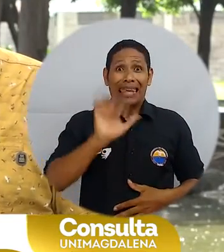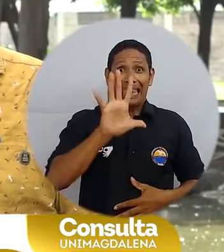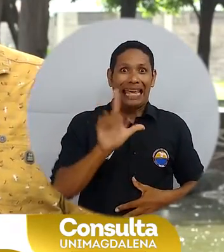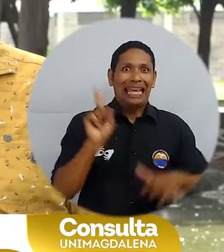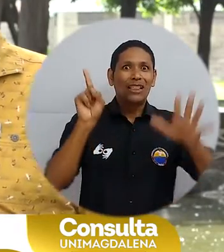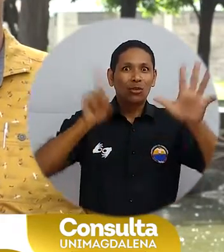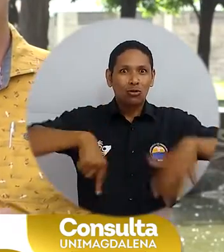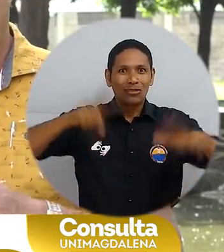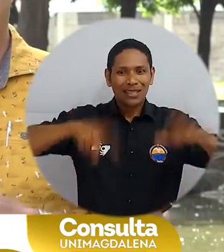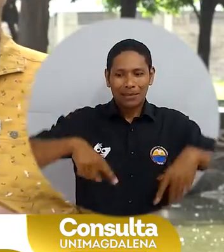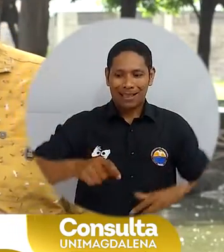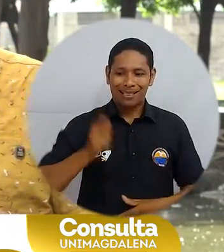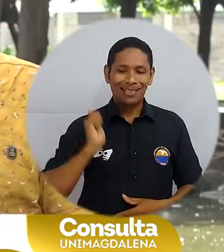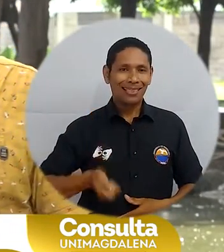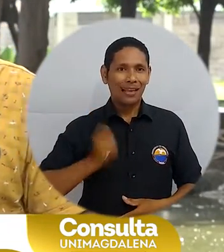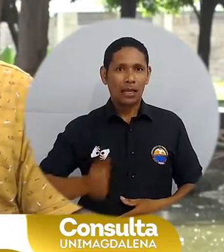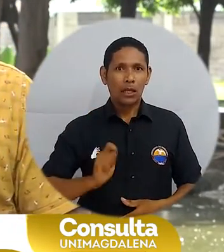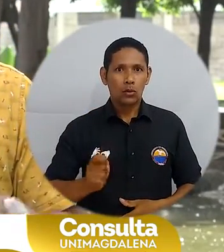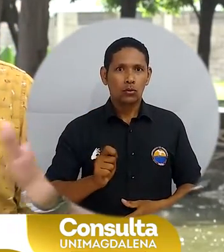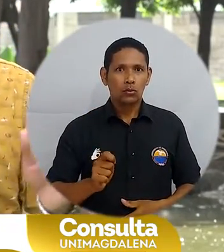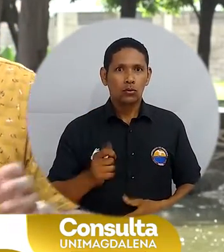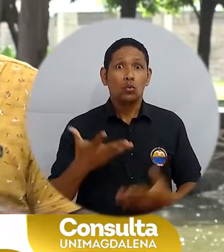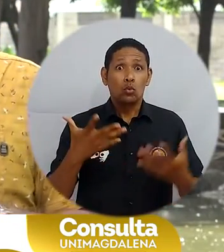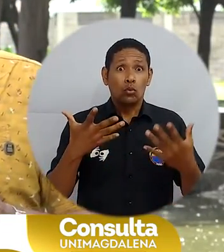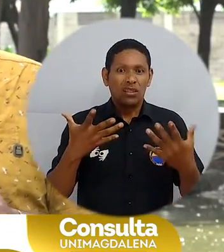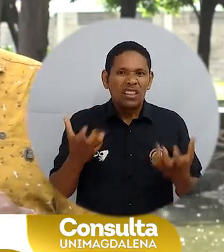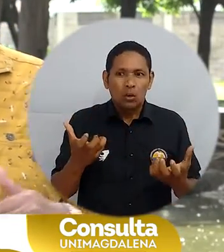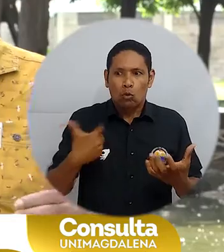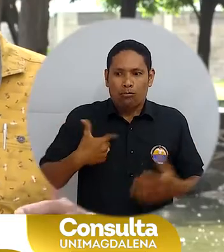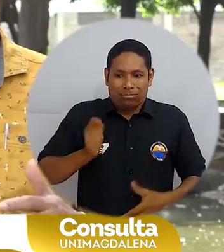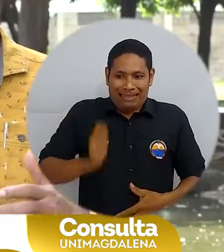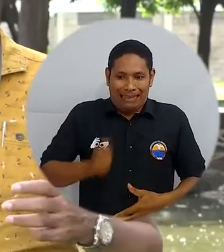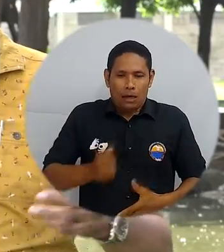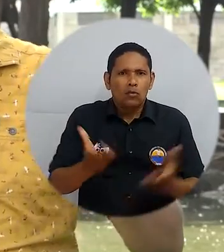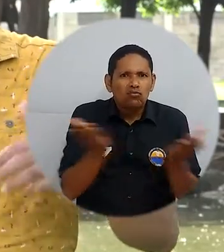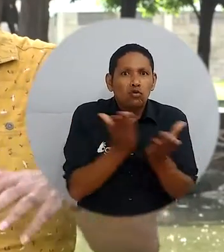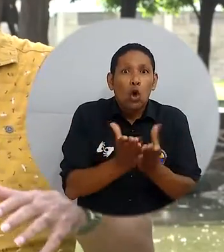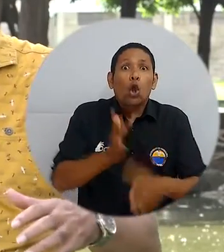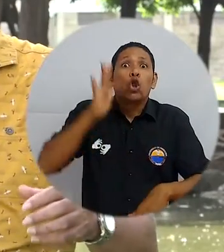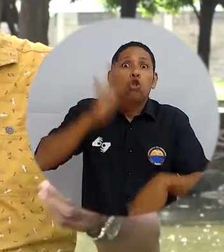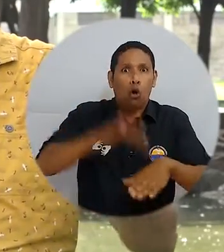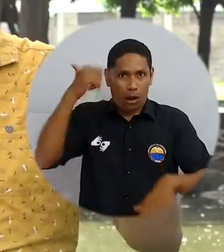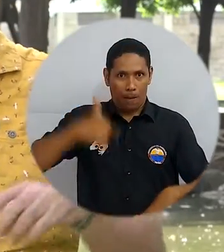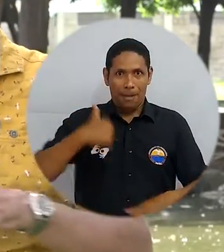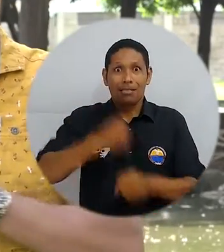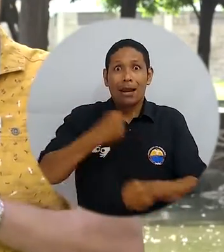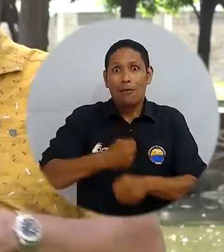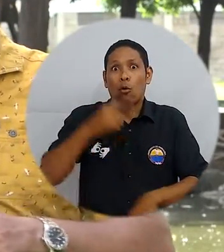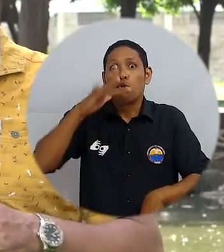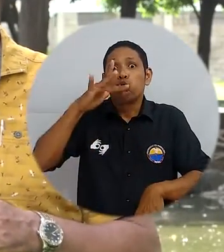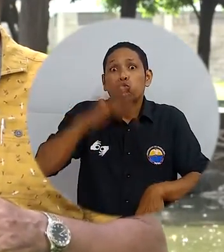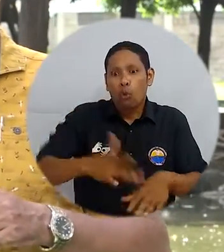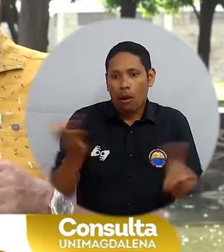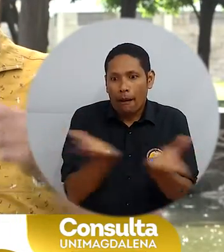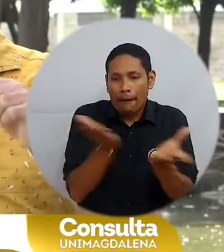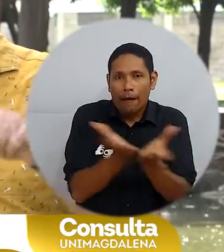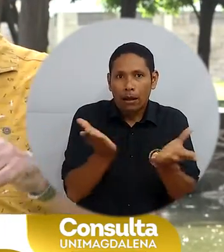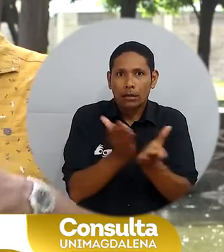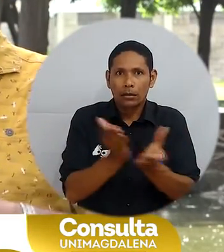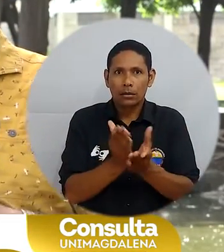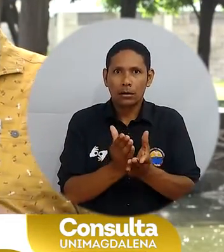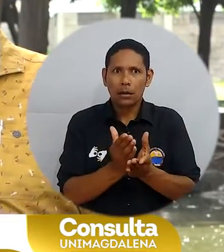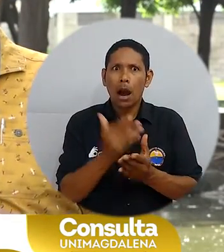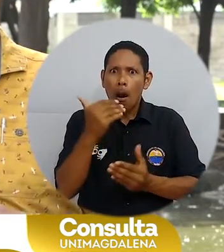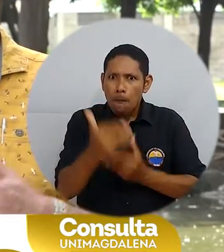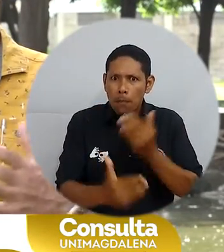de Derecho. Soy egresado de esta universidad del doctorado. Estoy estudiando Derecho por obligación, porque me toca para mi trabajo. Pero